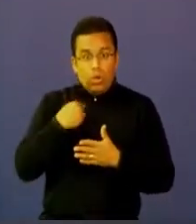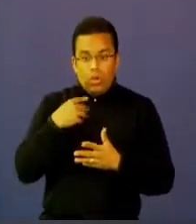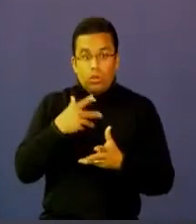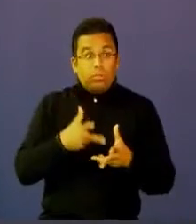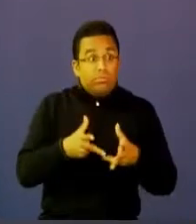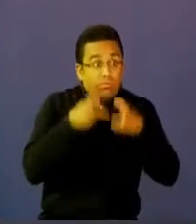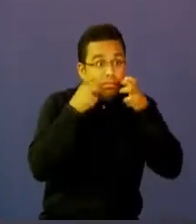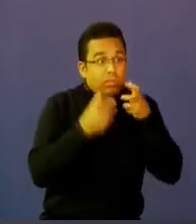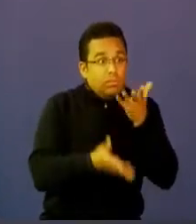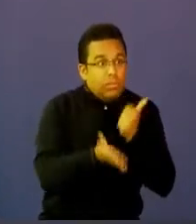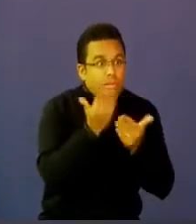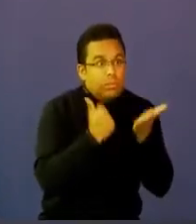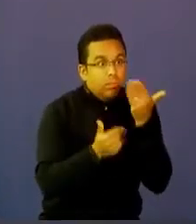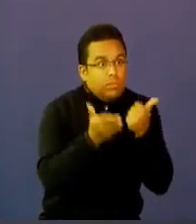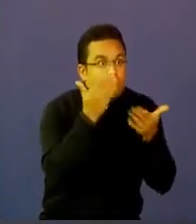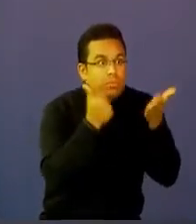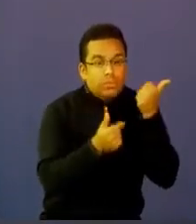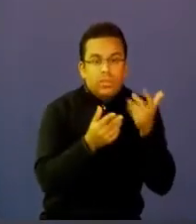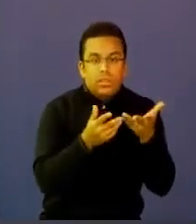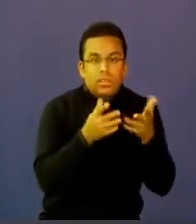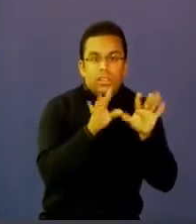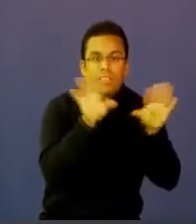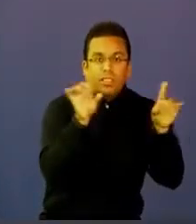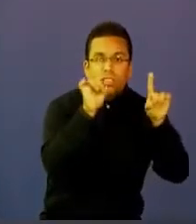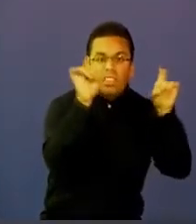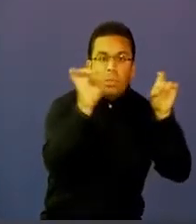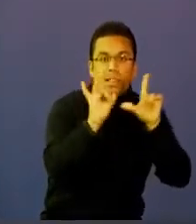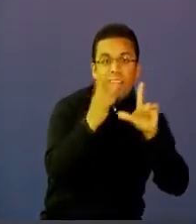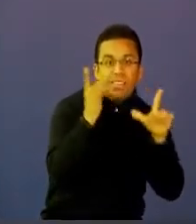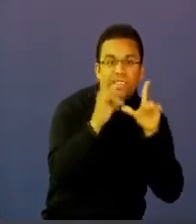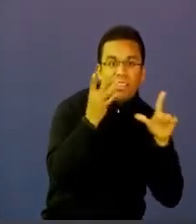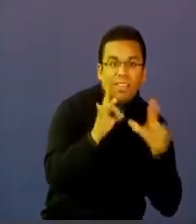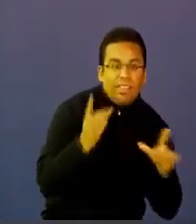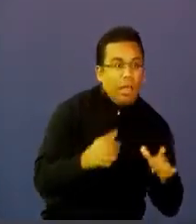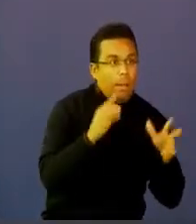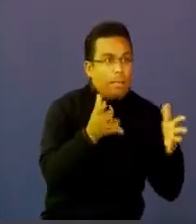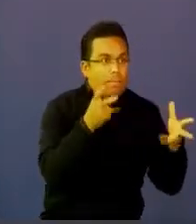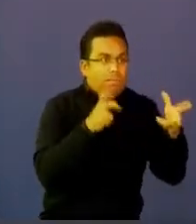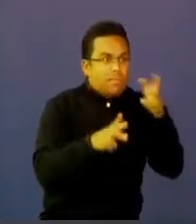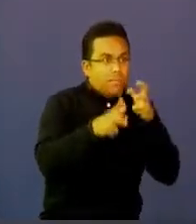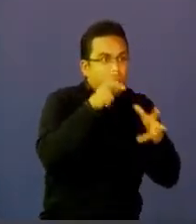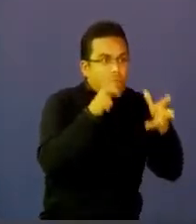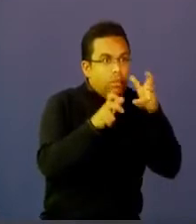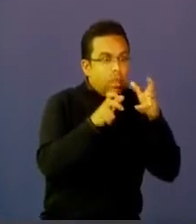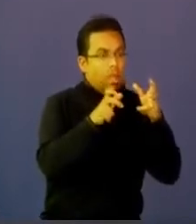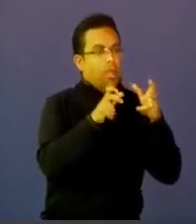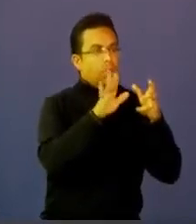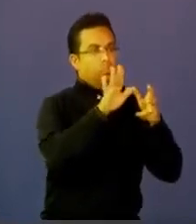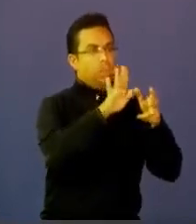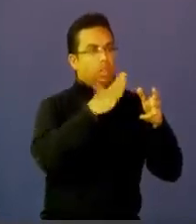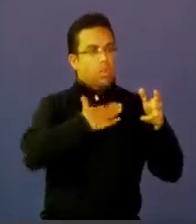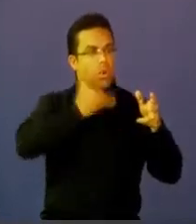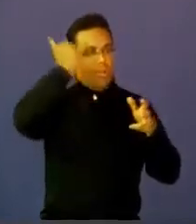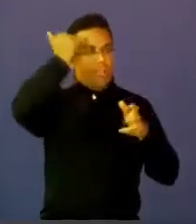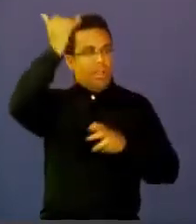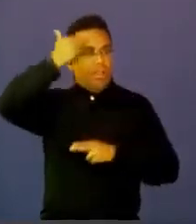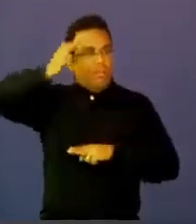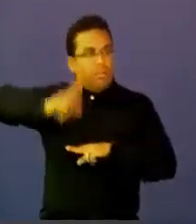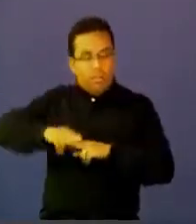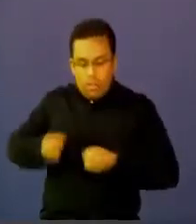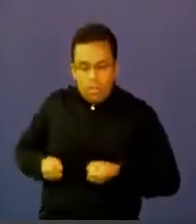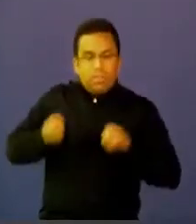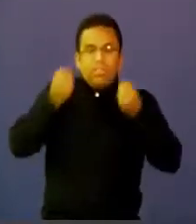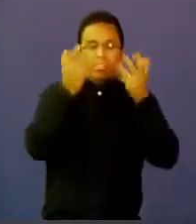contenido digital, no solo se vuelve consumidor de tecnología, sino productor de tecnología. Y cada vez más se reduce